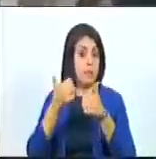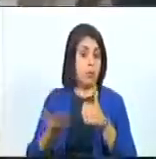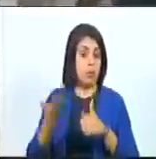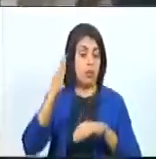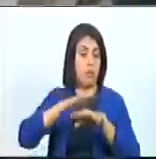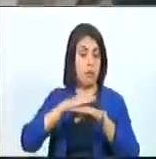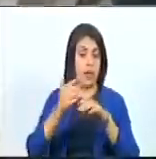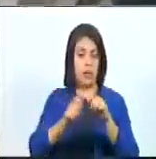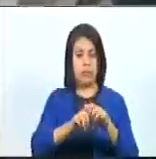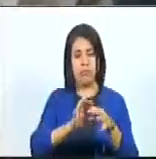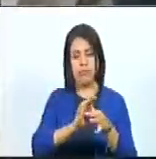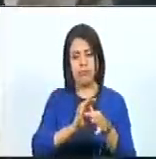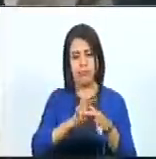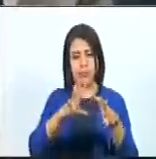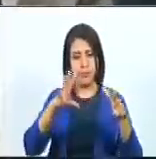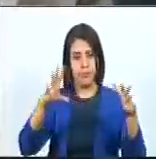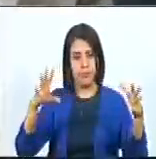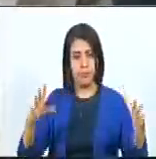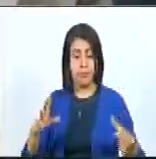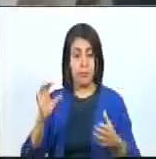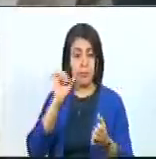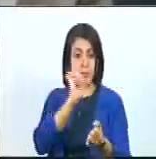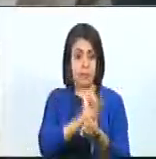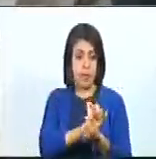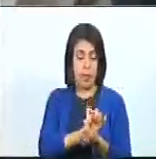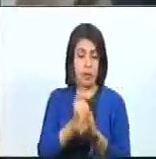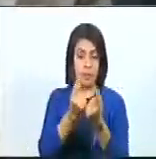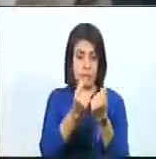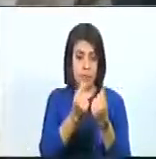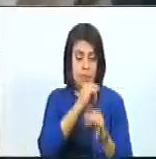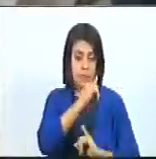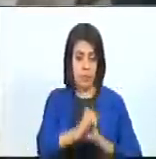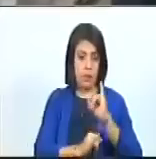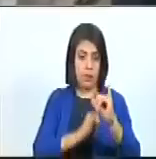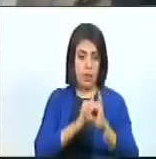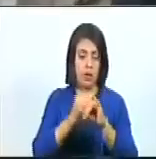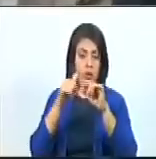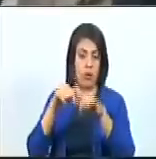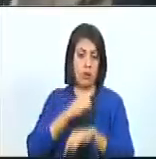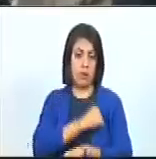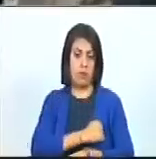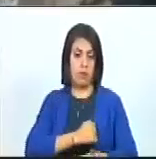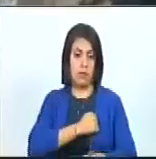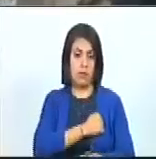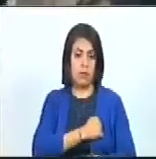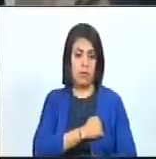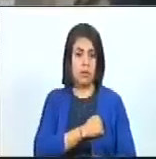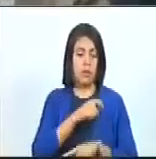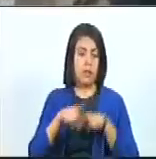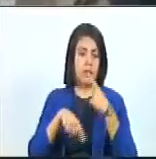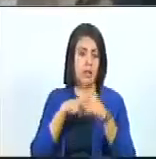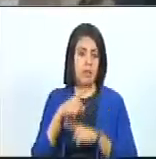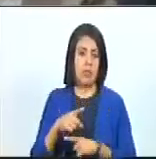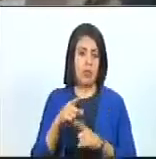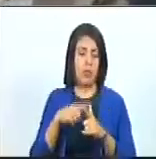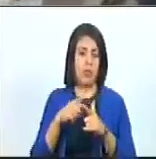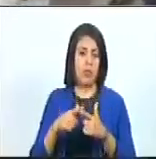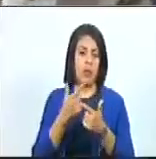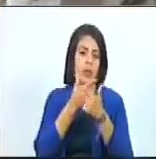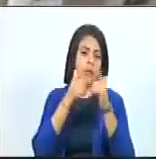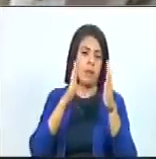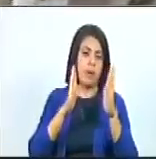que esclavizaban a Argentina con el Fondo Monetario Internacional. Hoy lamentablemente luego de la vuelta del